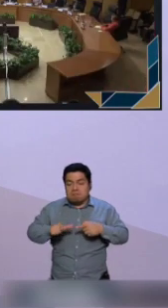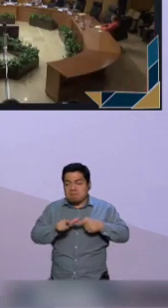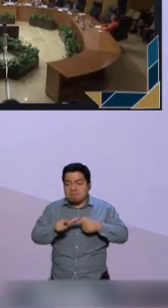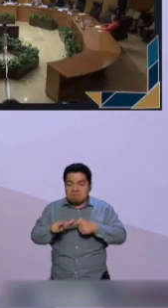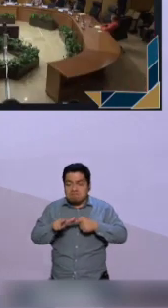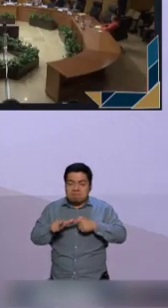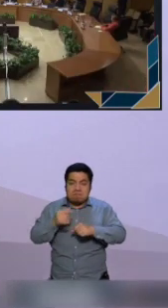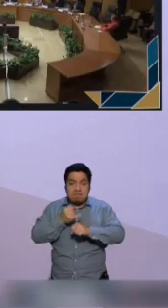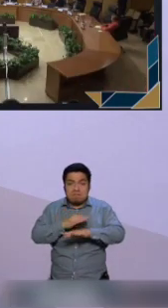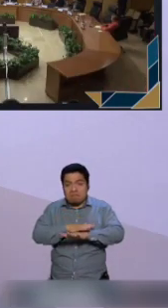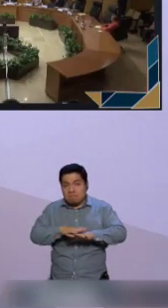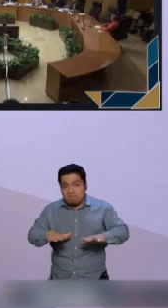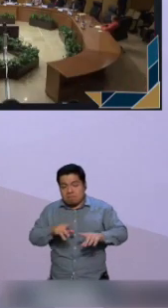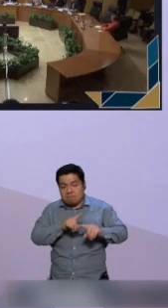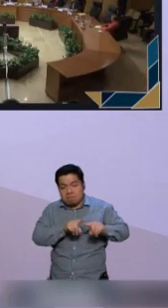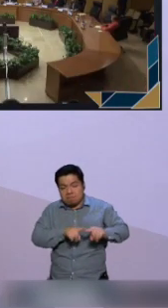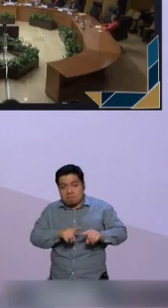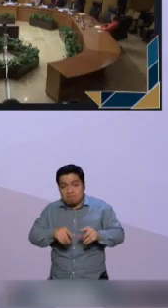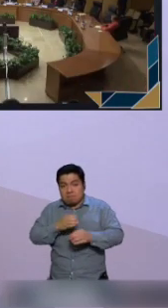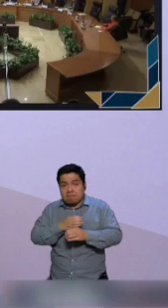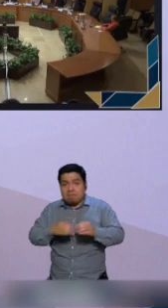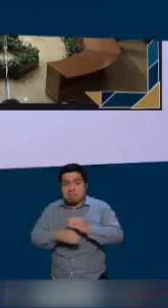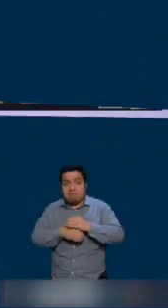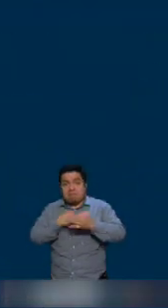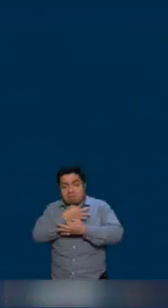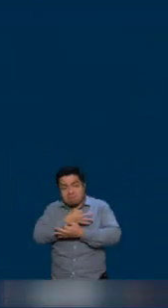informando sobre el combate a este delito.